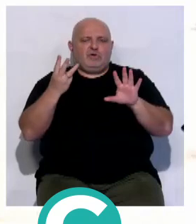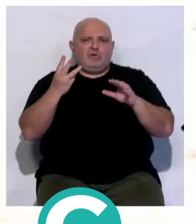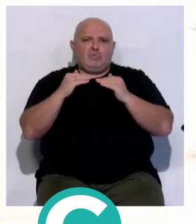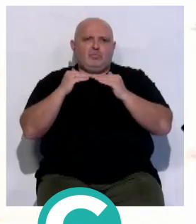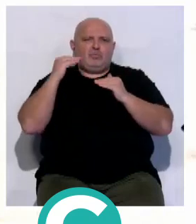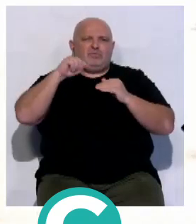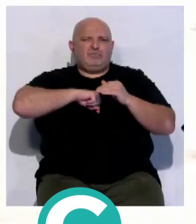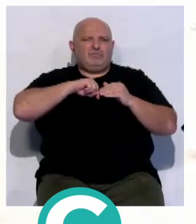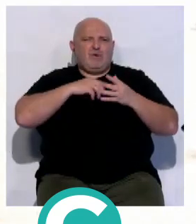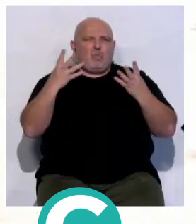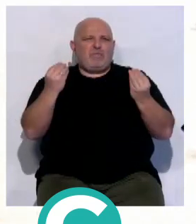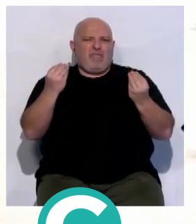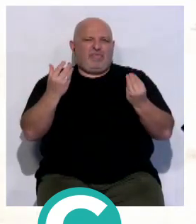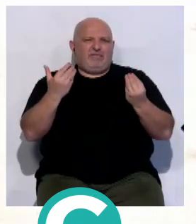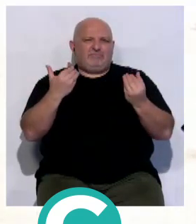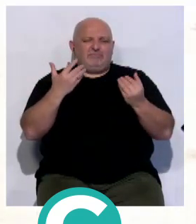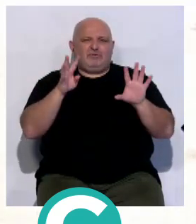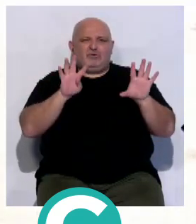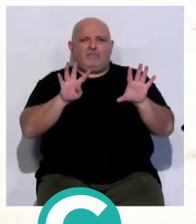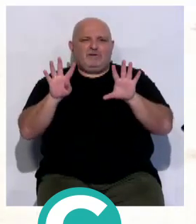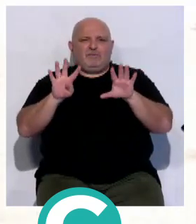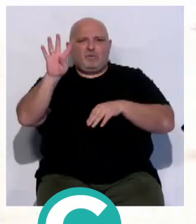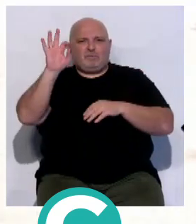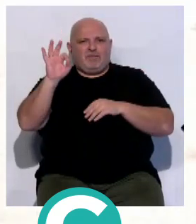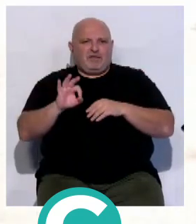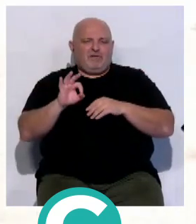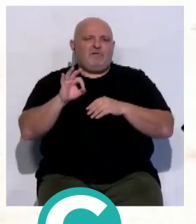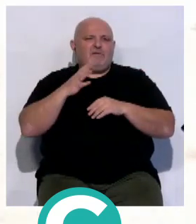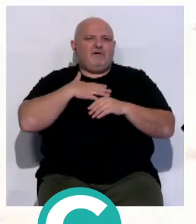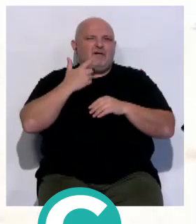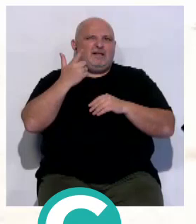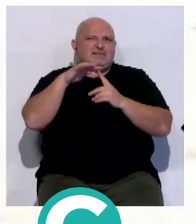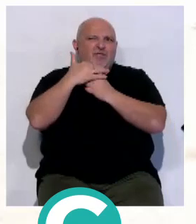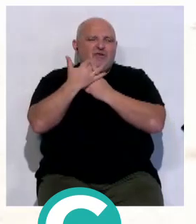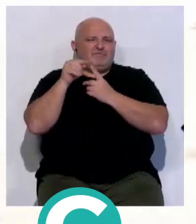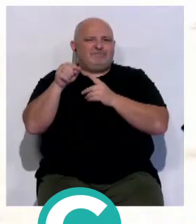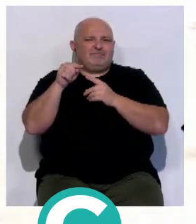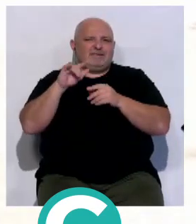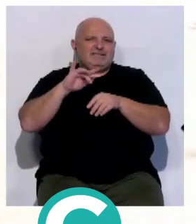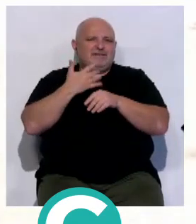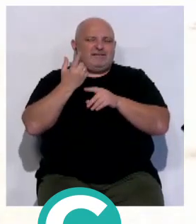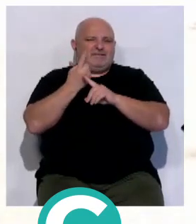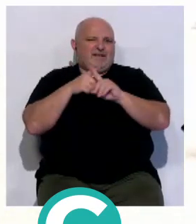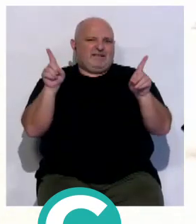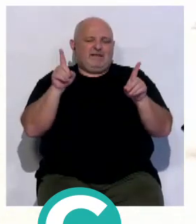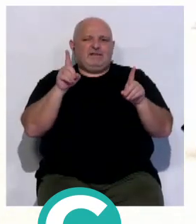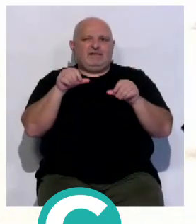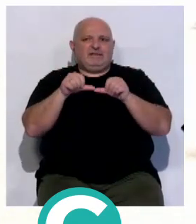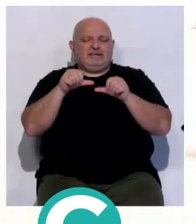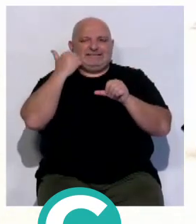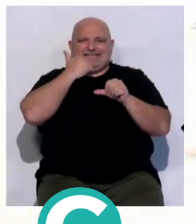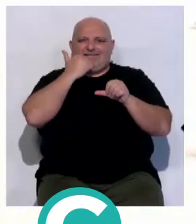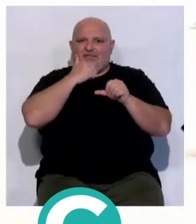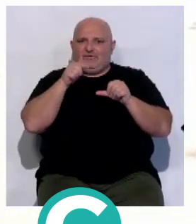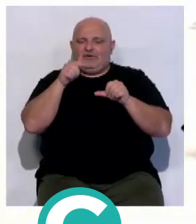elevada sensación de humedad cercana al 94%. Una situación meteorológica sensiblemente distinta a la de este